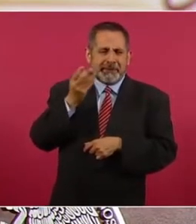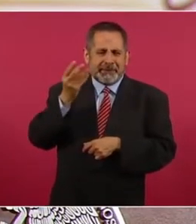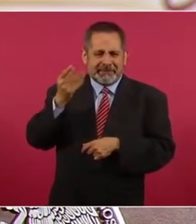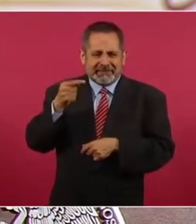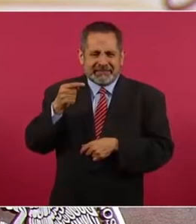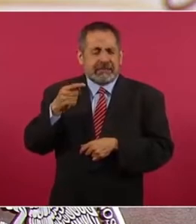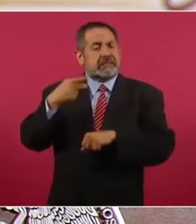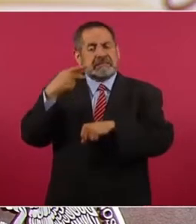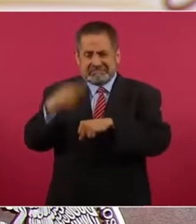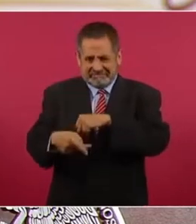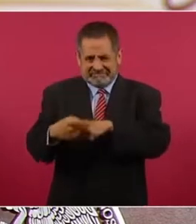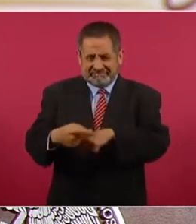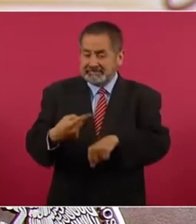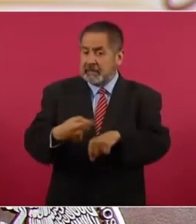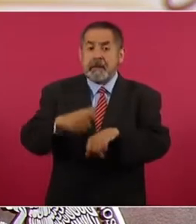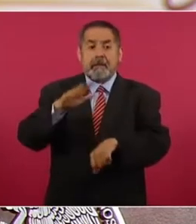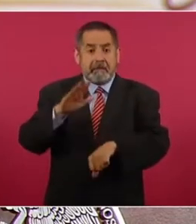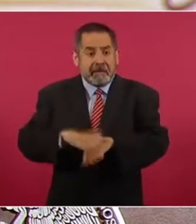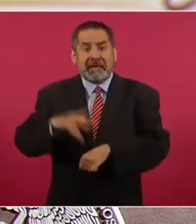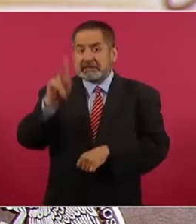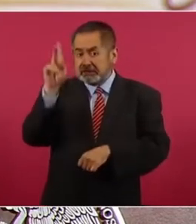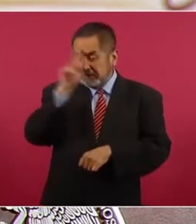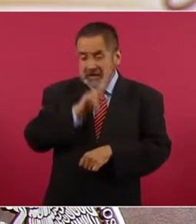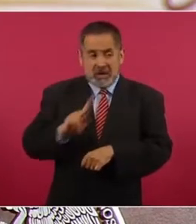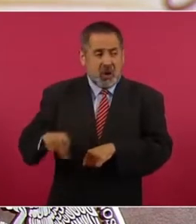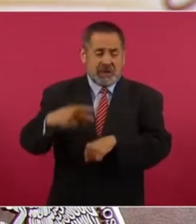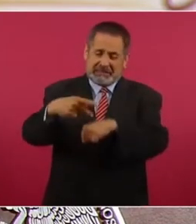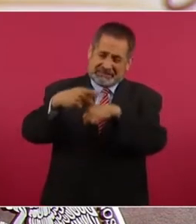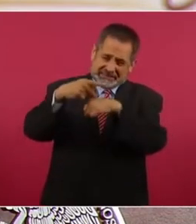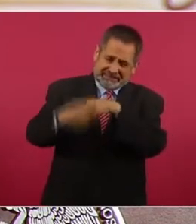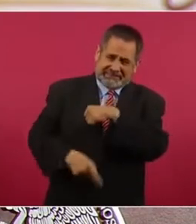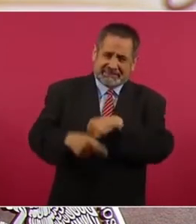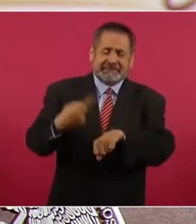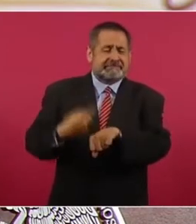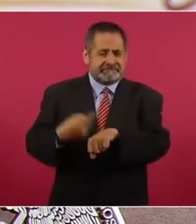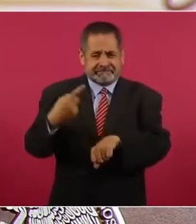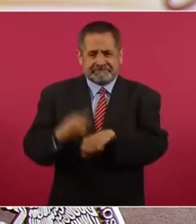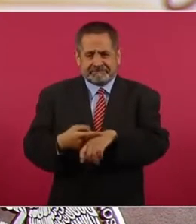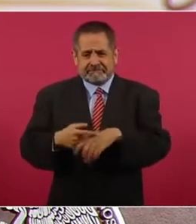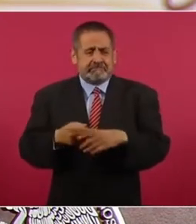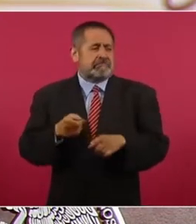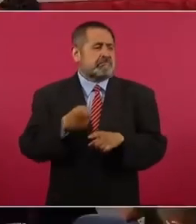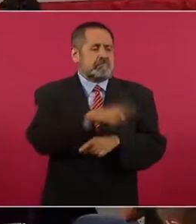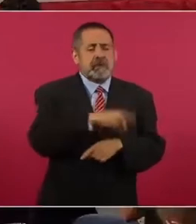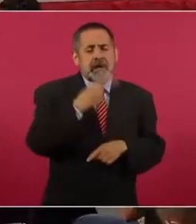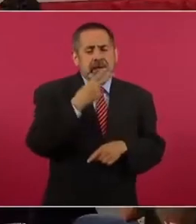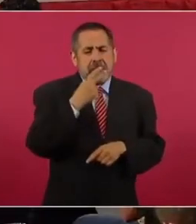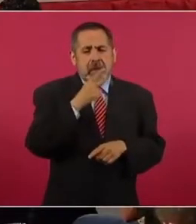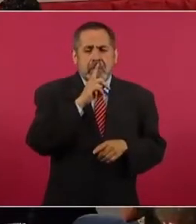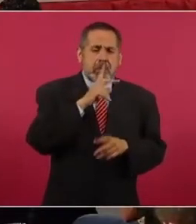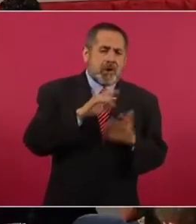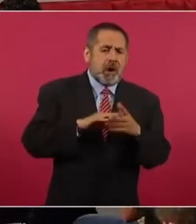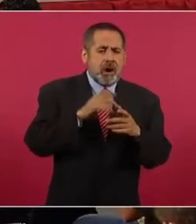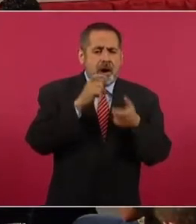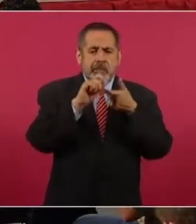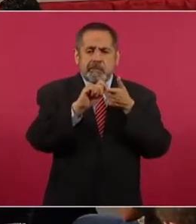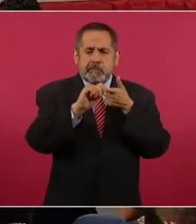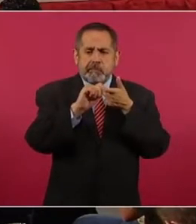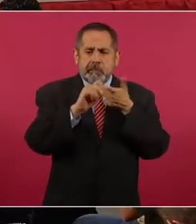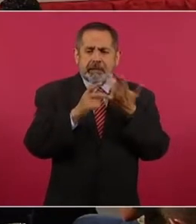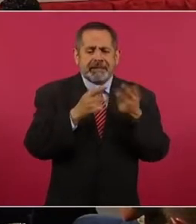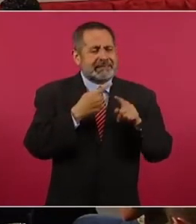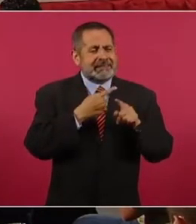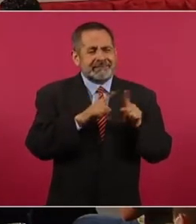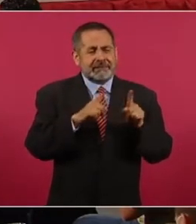probablemente son más dañinos que los productos convencionales del tabaco, como cigarros, cigarrillas, pipas, etcétera.